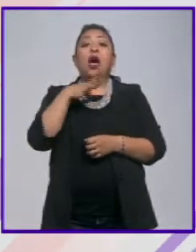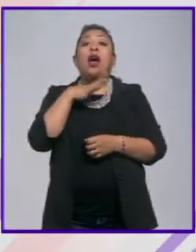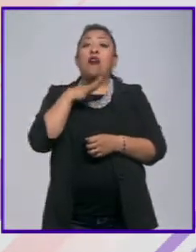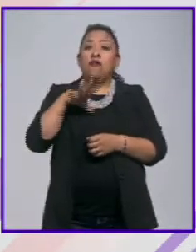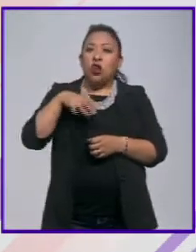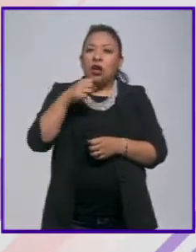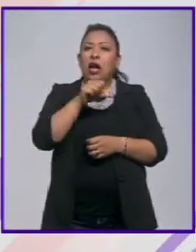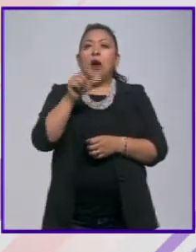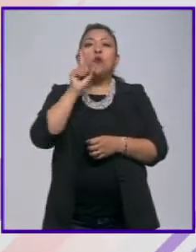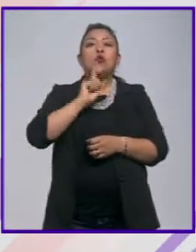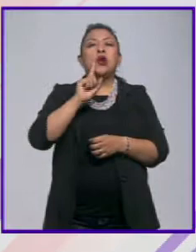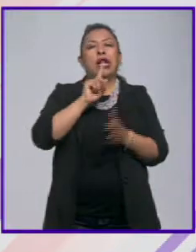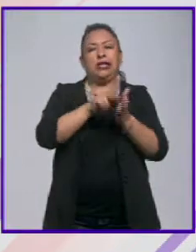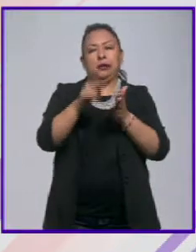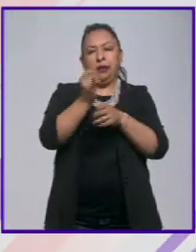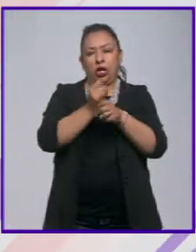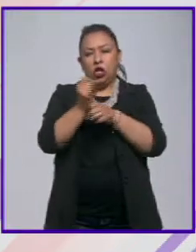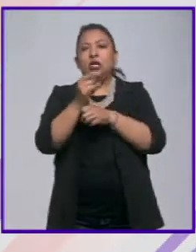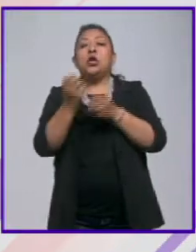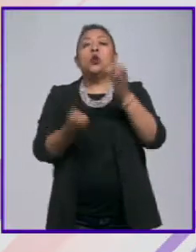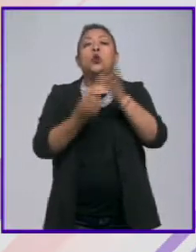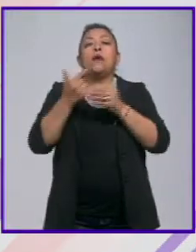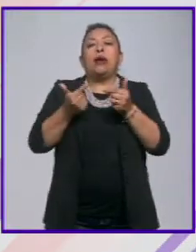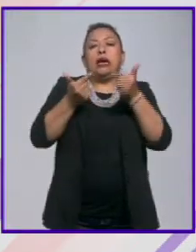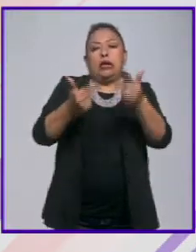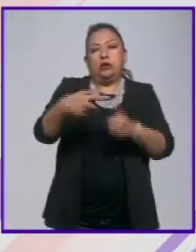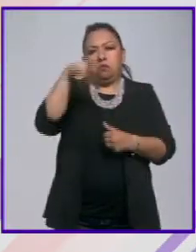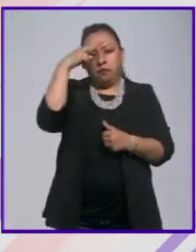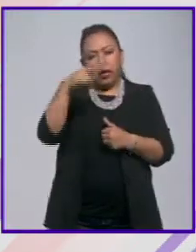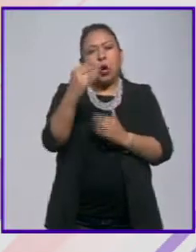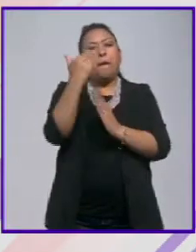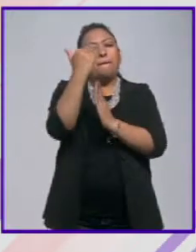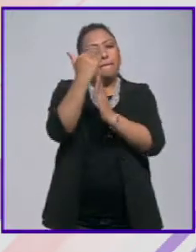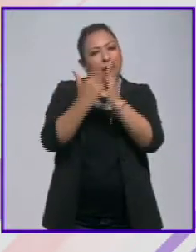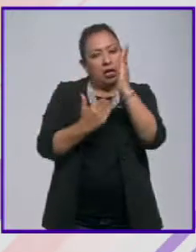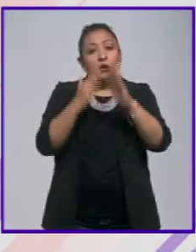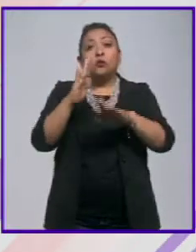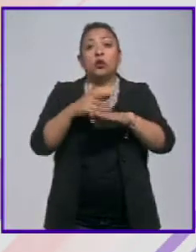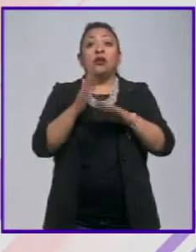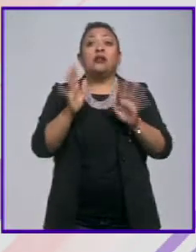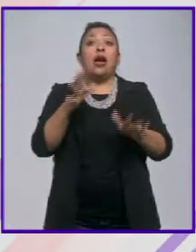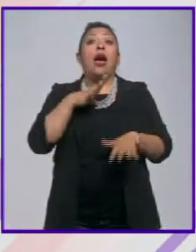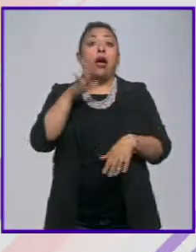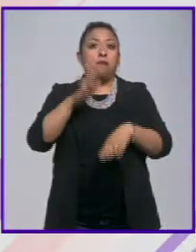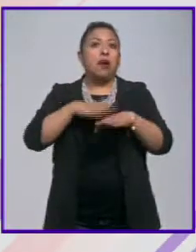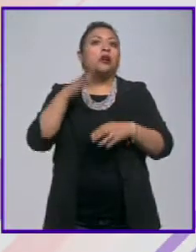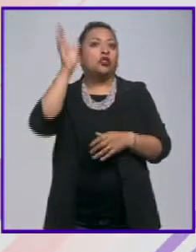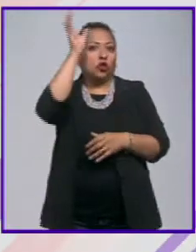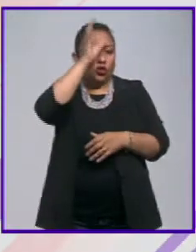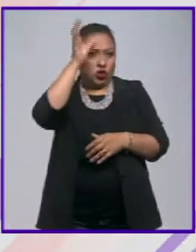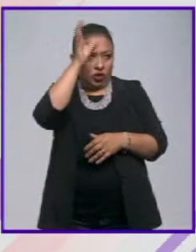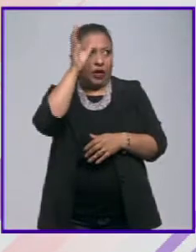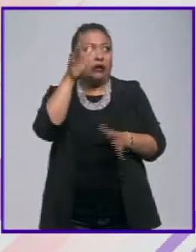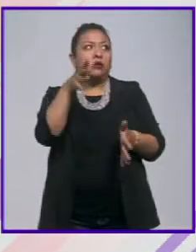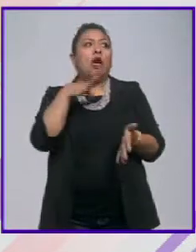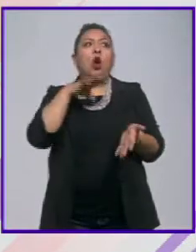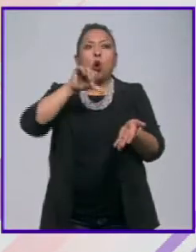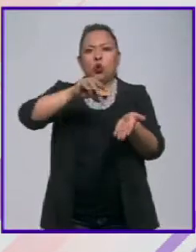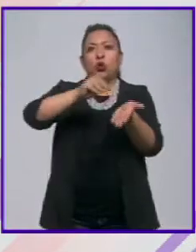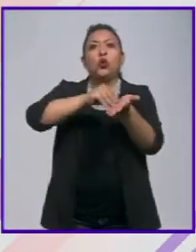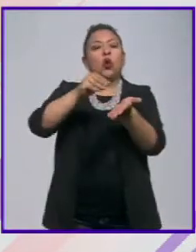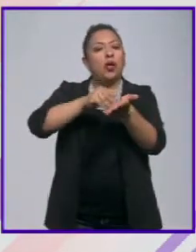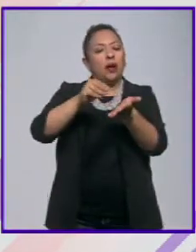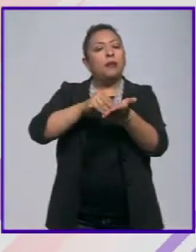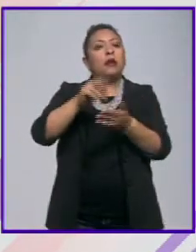las mujeres periodistas entre las nuevas generaciones en nuestro país ha disminuido, porque ya hay más conciencia al respecto, todavía es un